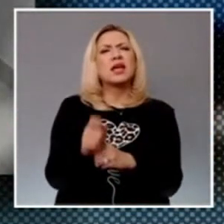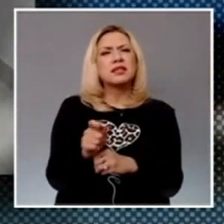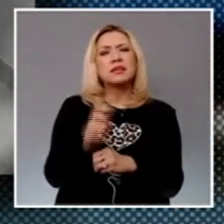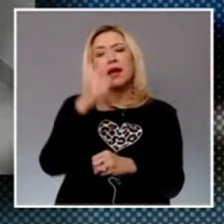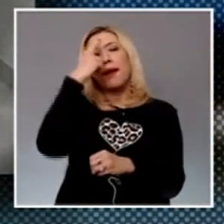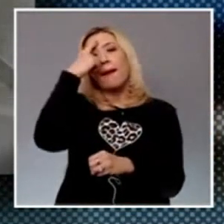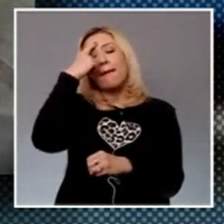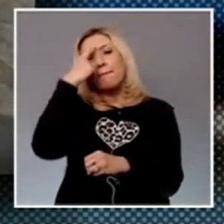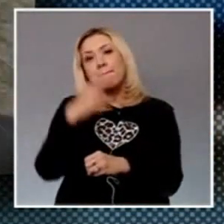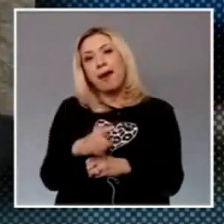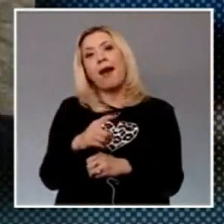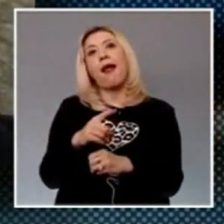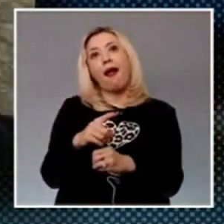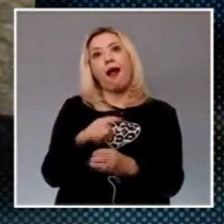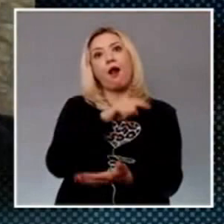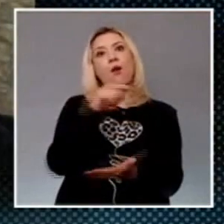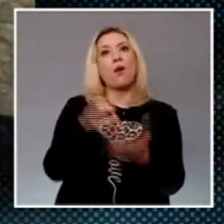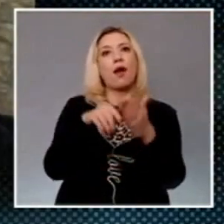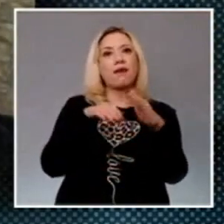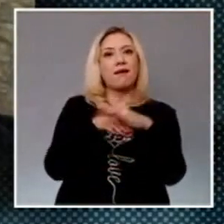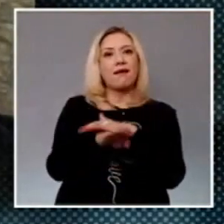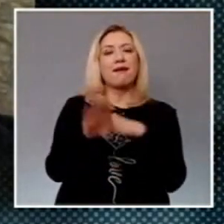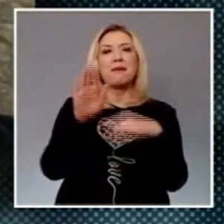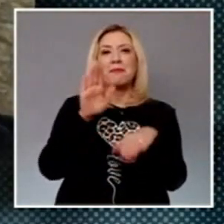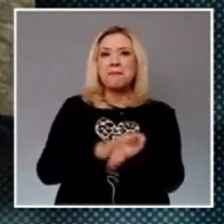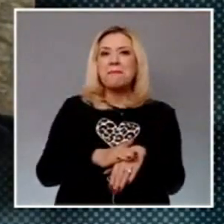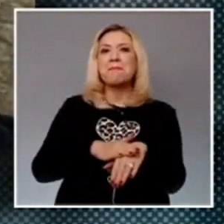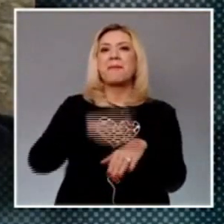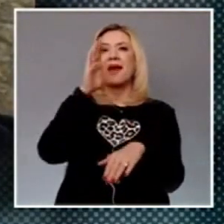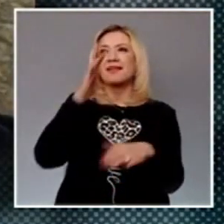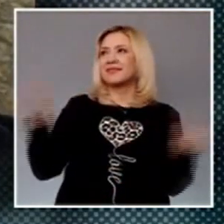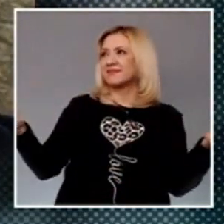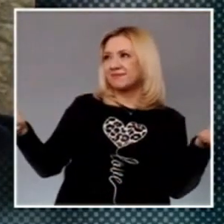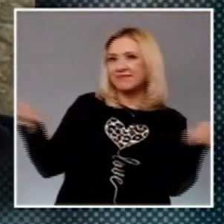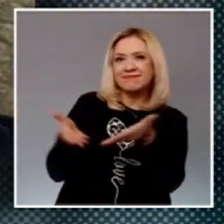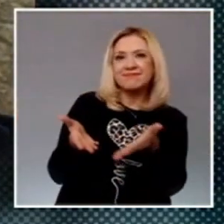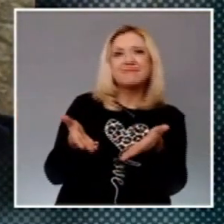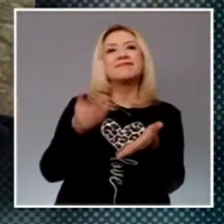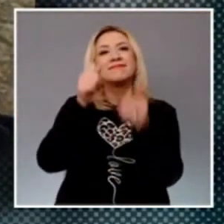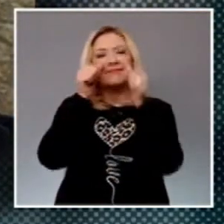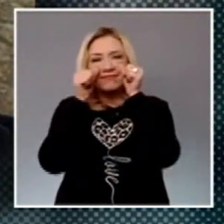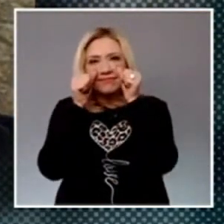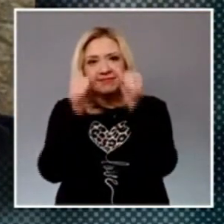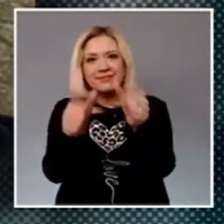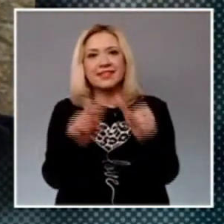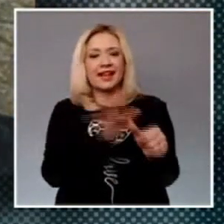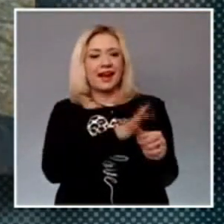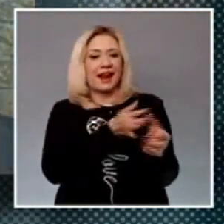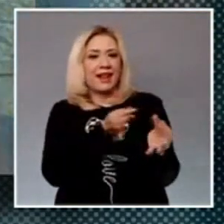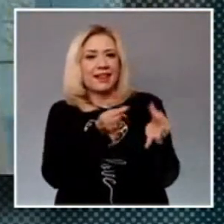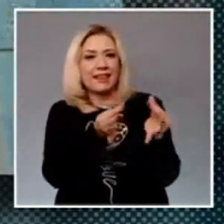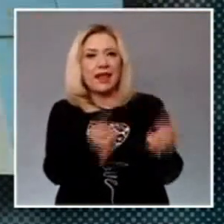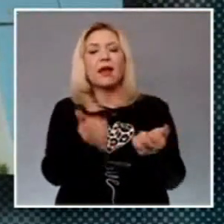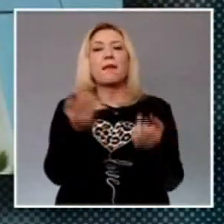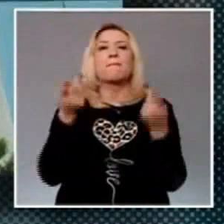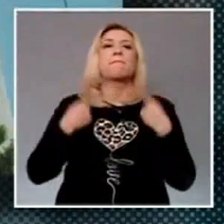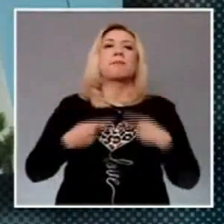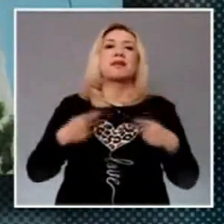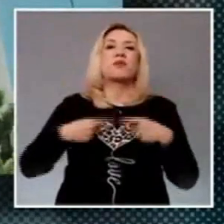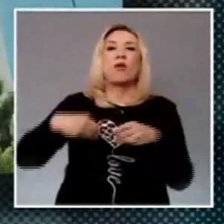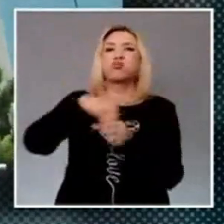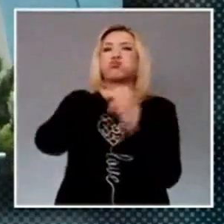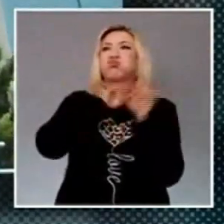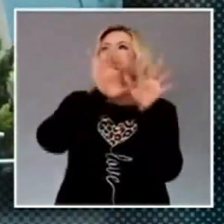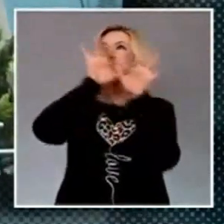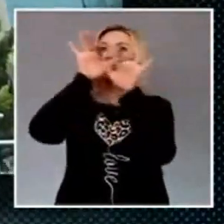Judicial del Estado, para brindar una impartición de justicia con calidad y oportunidad en favor de la sociedad. Para el Canal del Poder